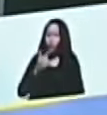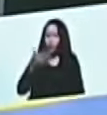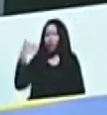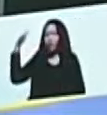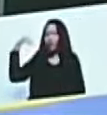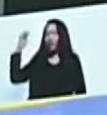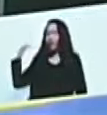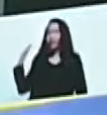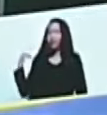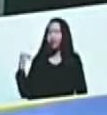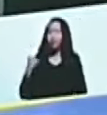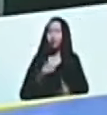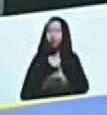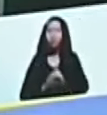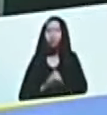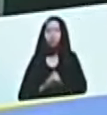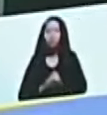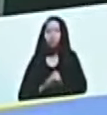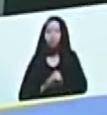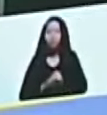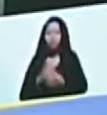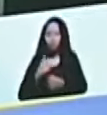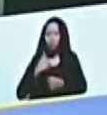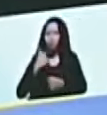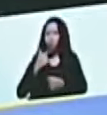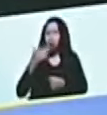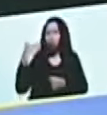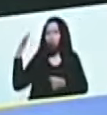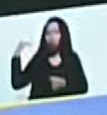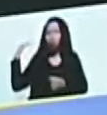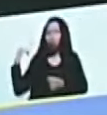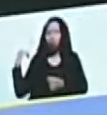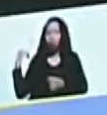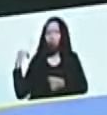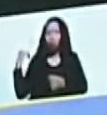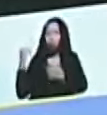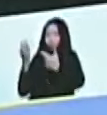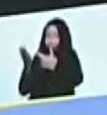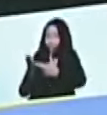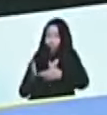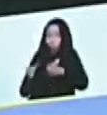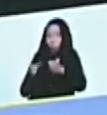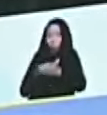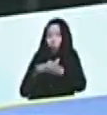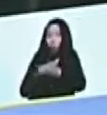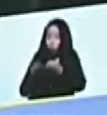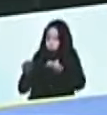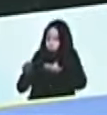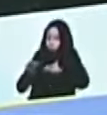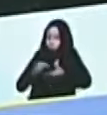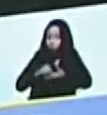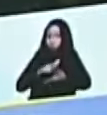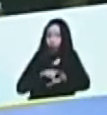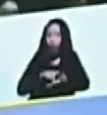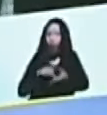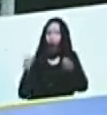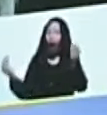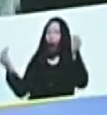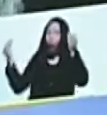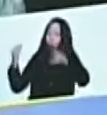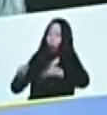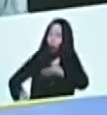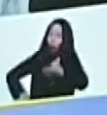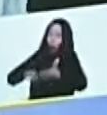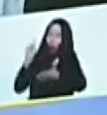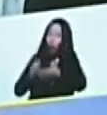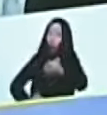Timoteo, lo decía, el día que recibí a la comisión, el acuerdo firmado,